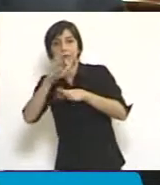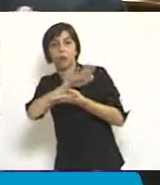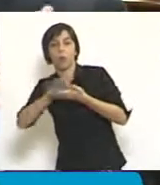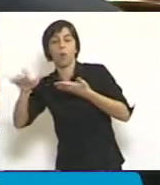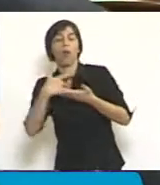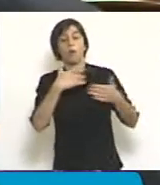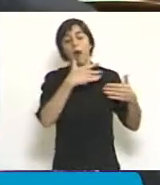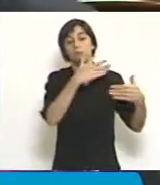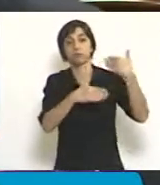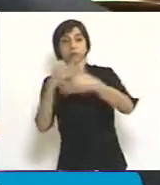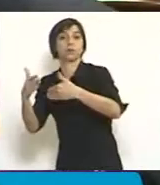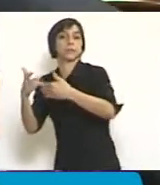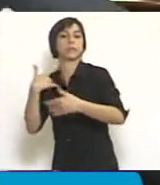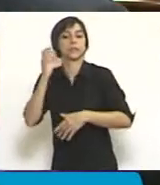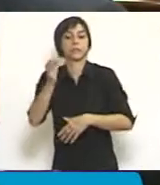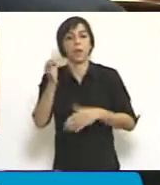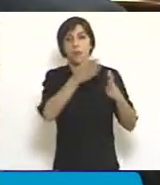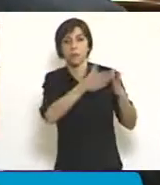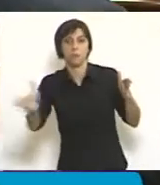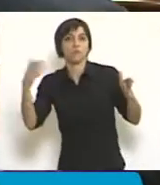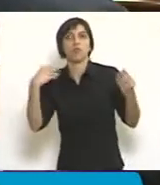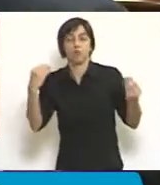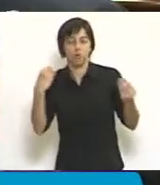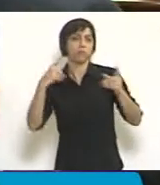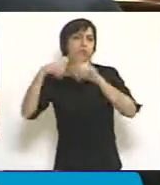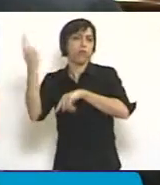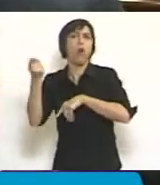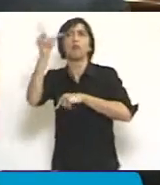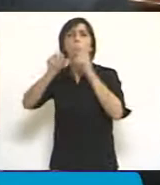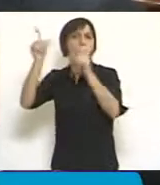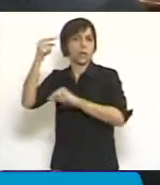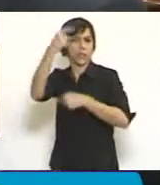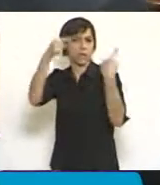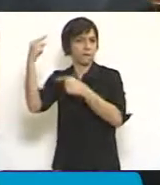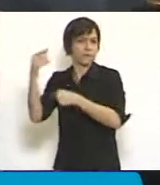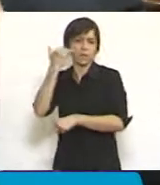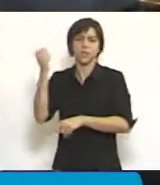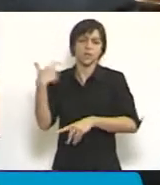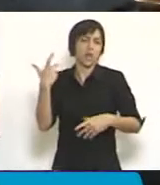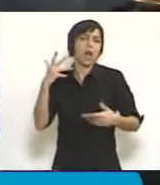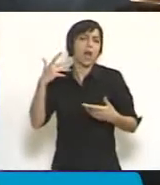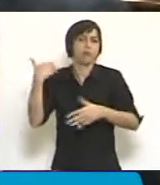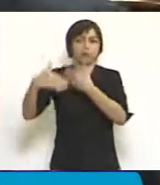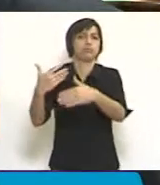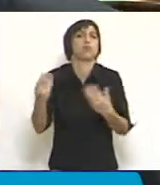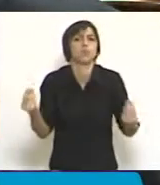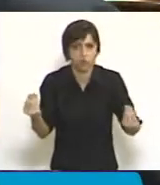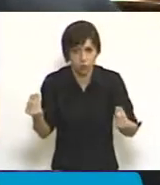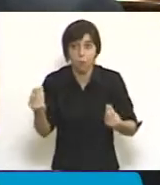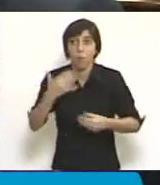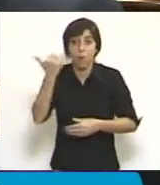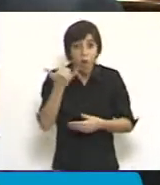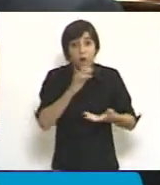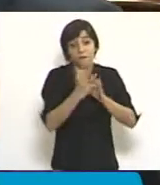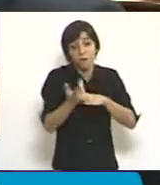penales que hemos discutido en las provincias y también en otros países tienen este dilema. Cómo frente a un cambio de principios en los